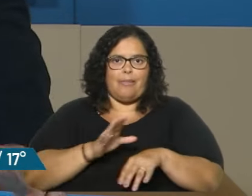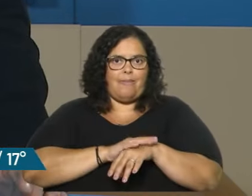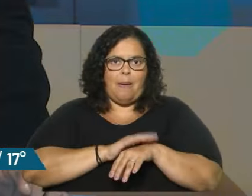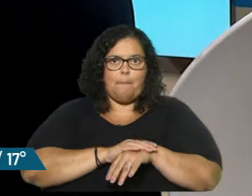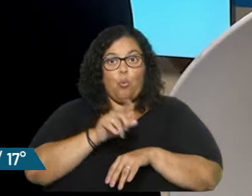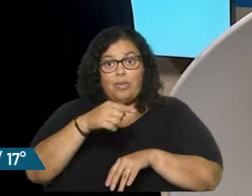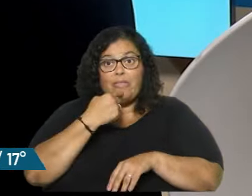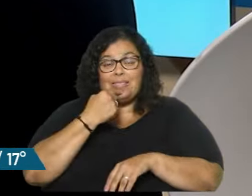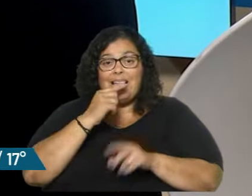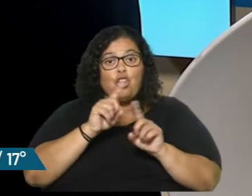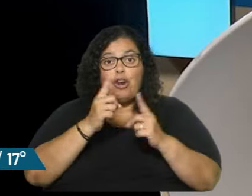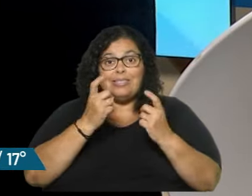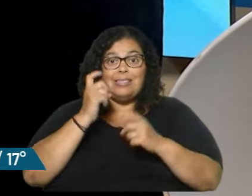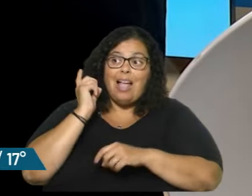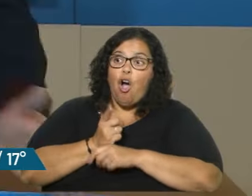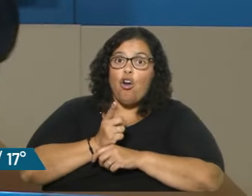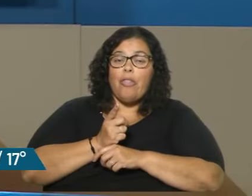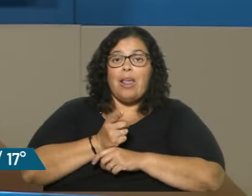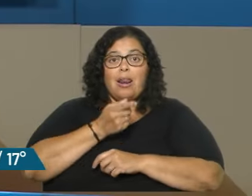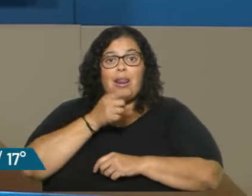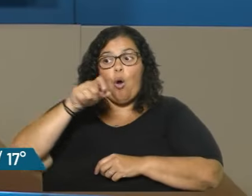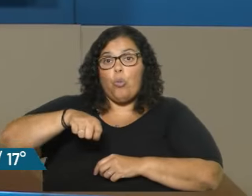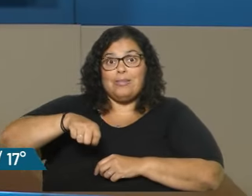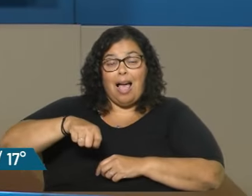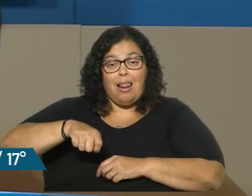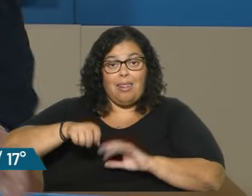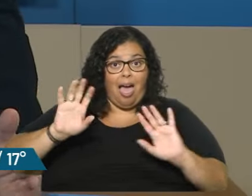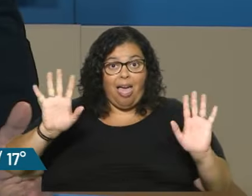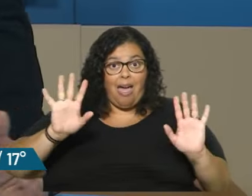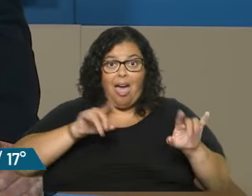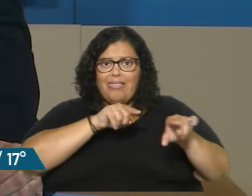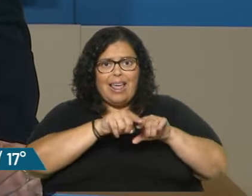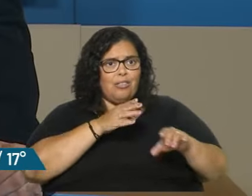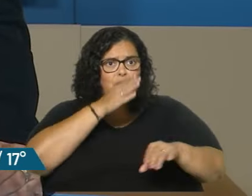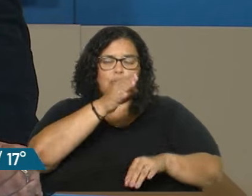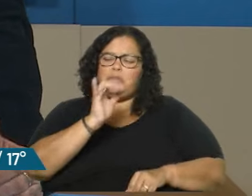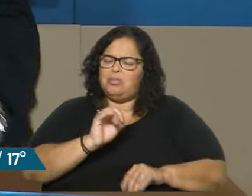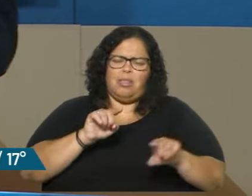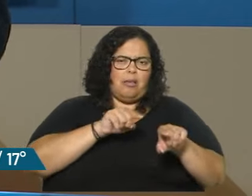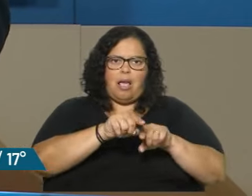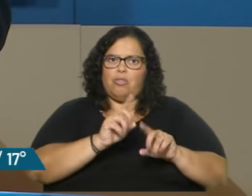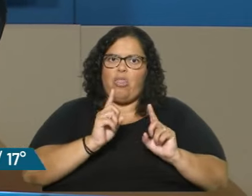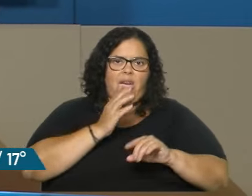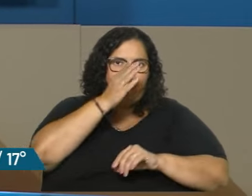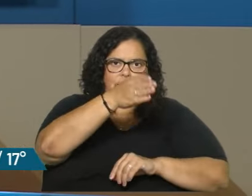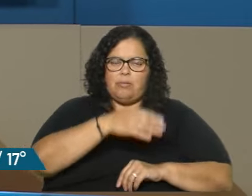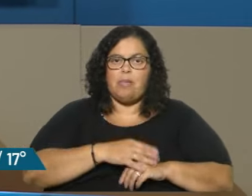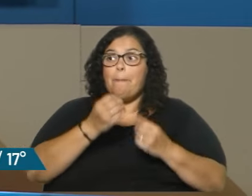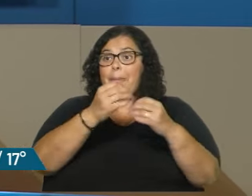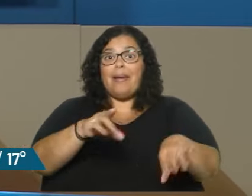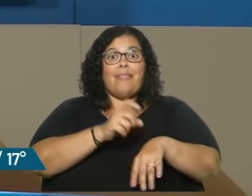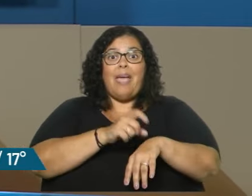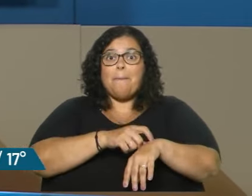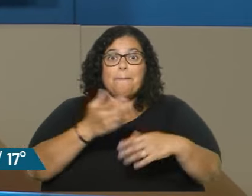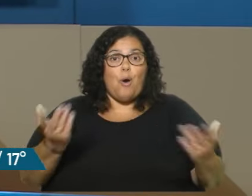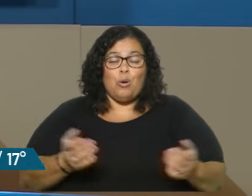tendría que ser sin orden judicial incluso? Pero sin orden de... Claro, porque pierde mucho tiempo. Eso, a ver, eso fue fruto